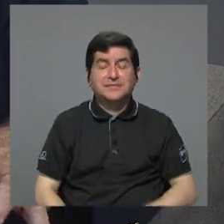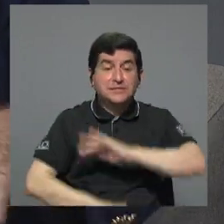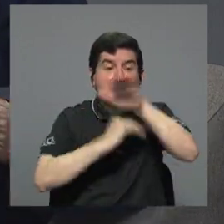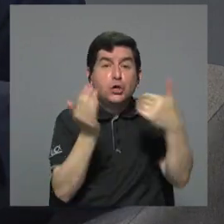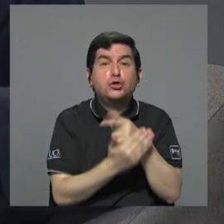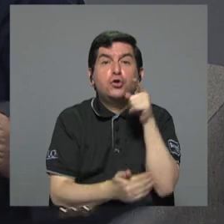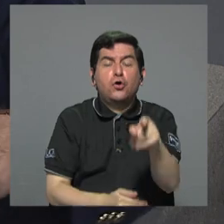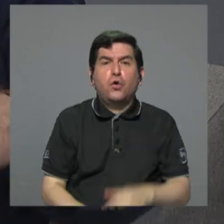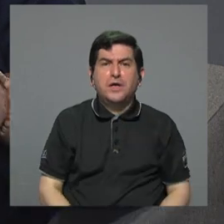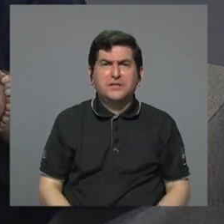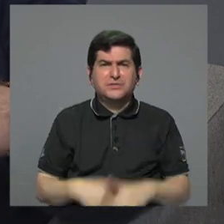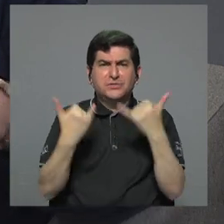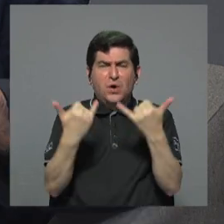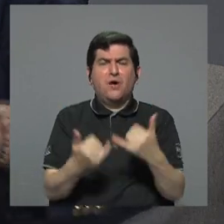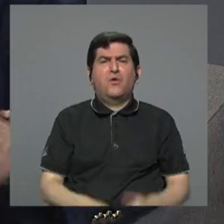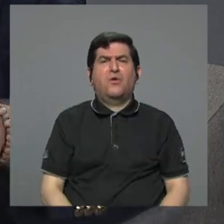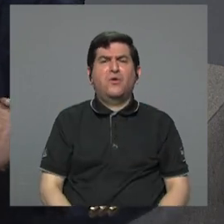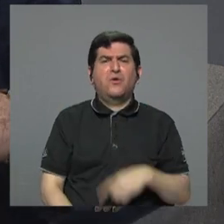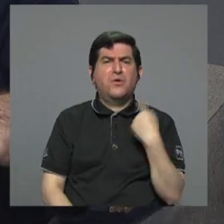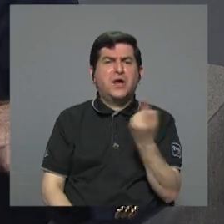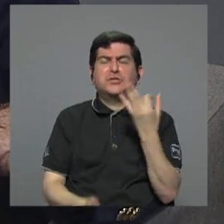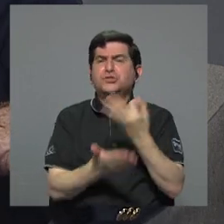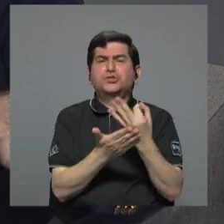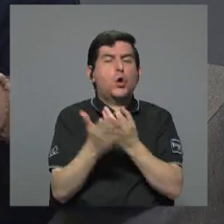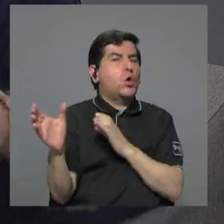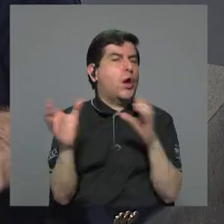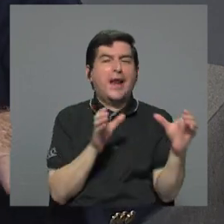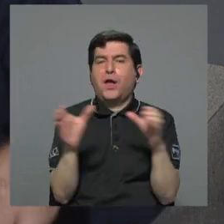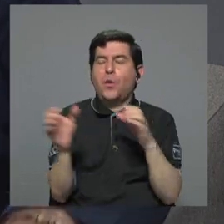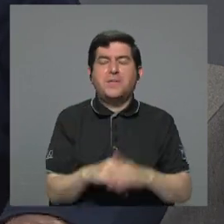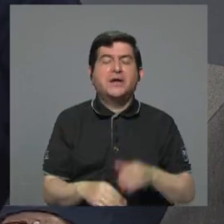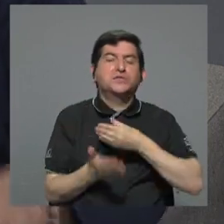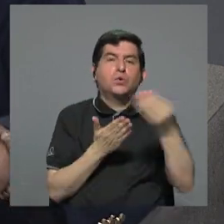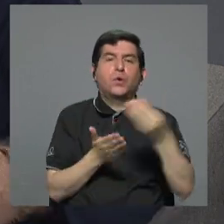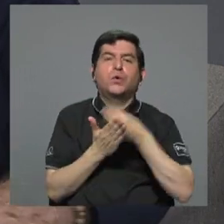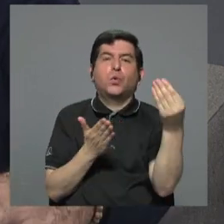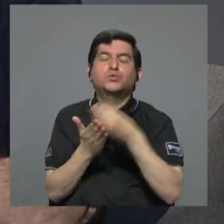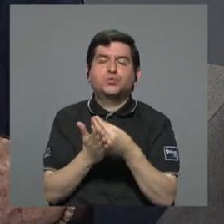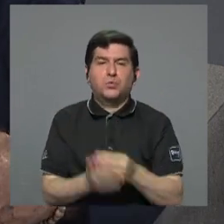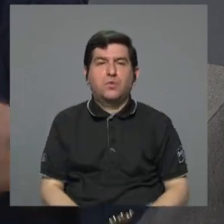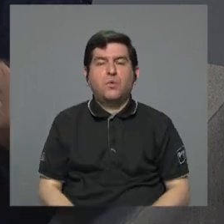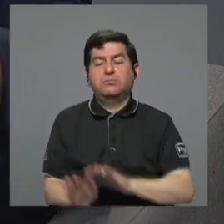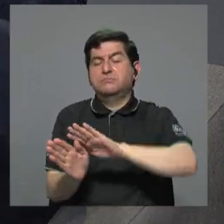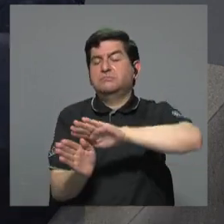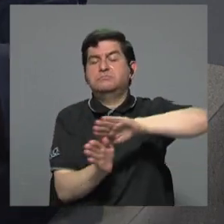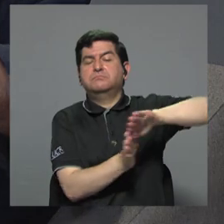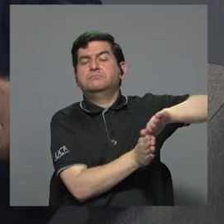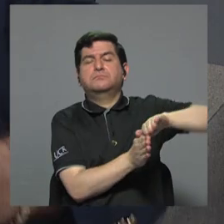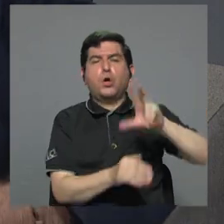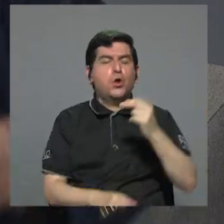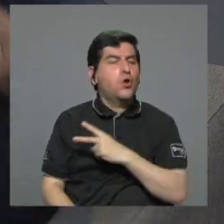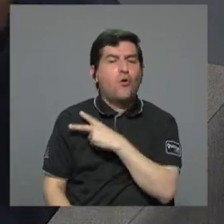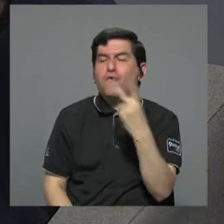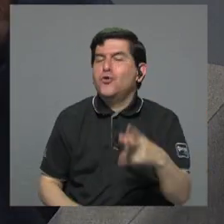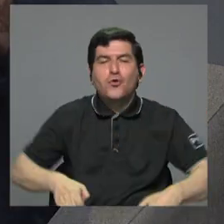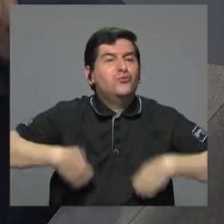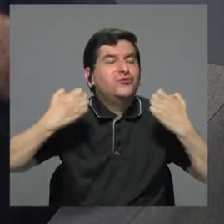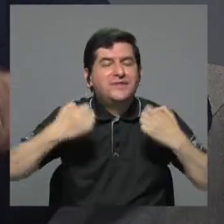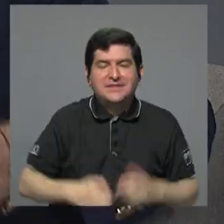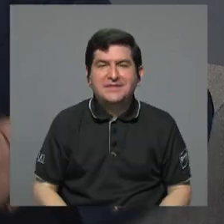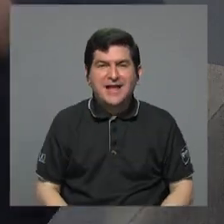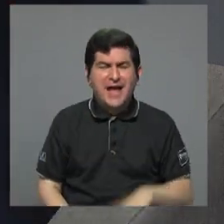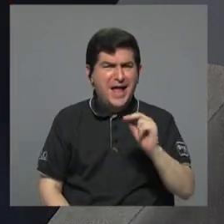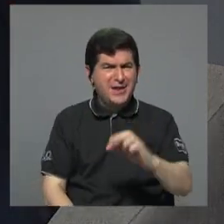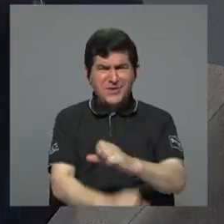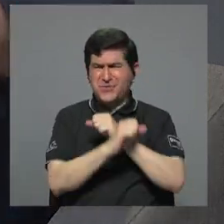eso se ha vuelto a financiar sólo lo que es comercio y consumo, y han dejado, porque no ha habido una voluntad, porque no ha habido un